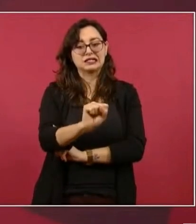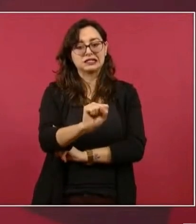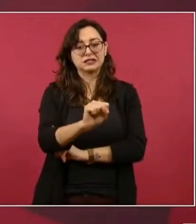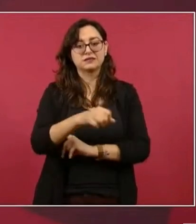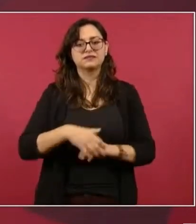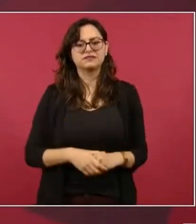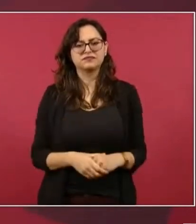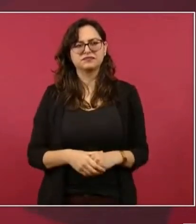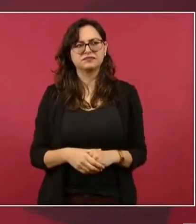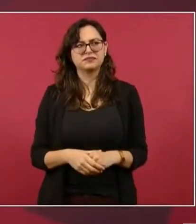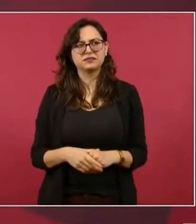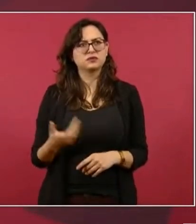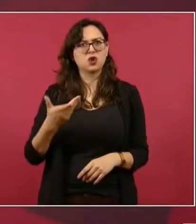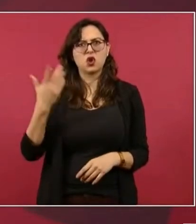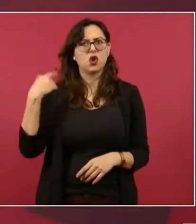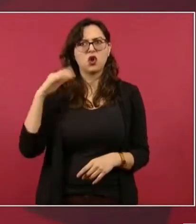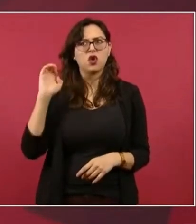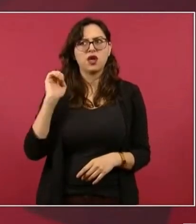lo hizo Calderón.